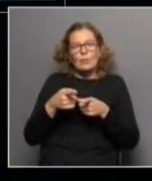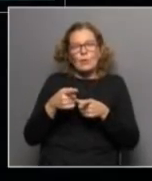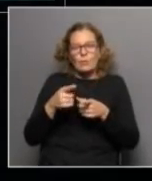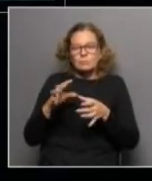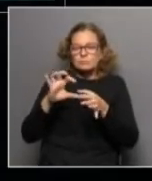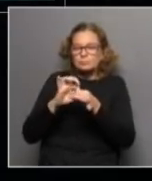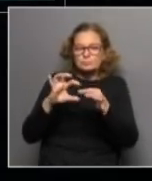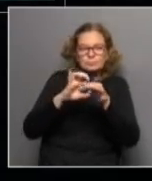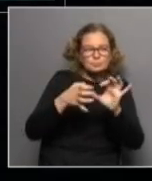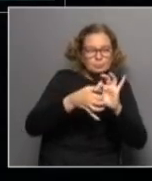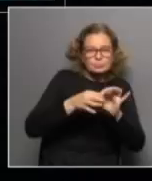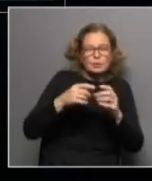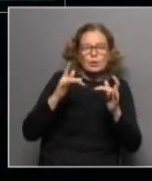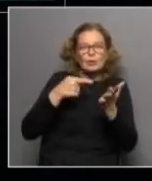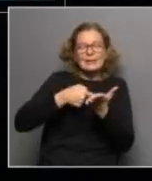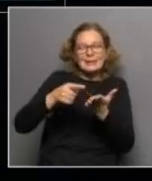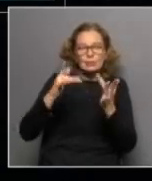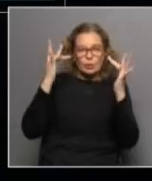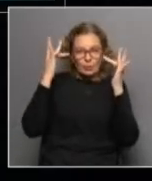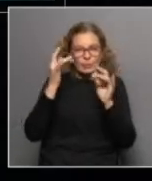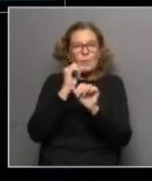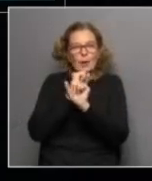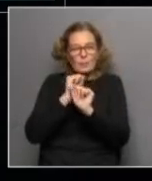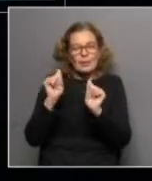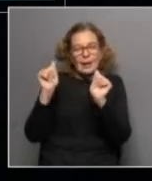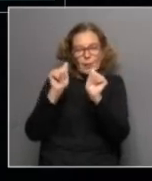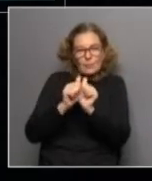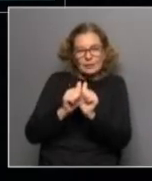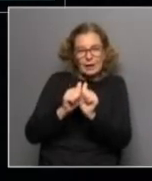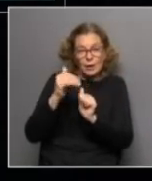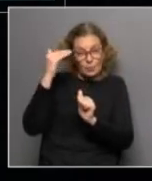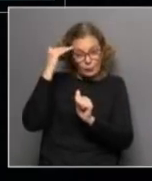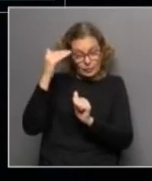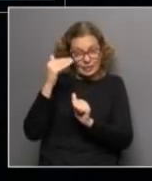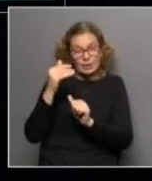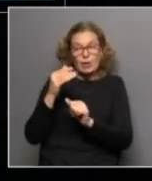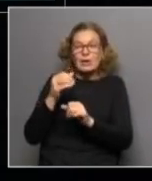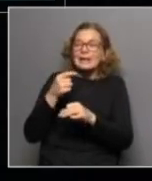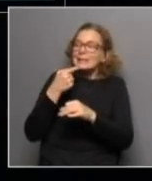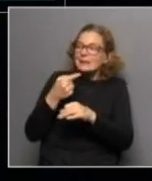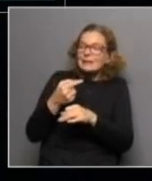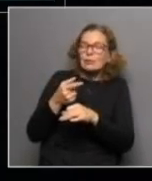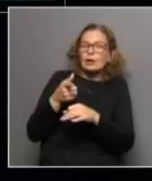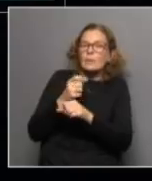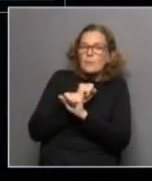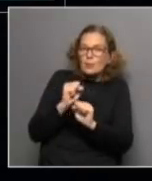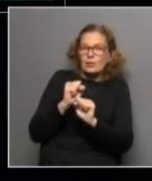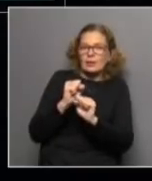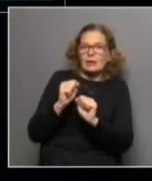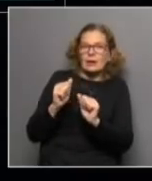articulación con los centros educativos como forma también de poder acompañar a los docentes capacitar a los docentes en términos de poder